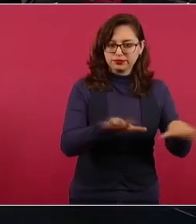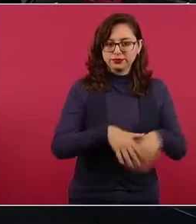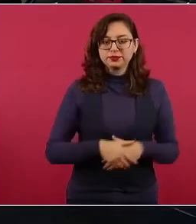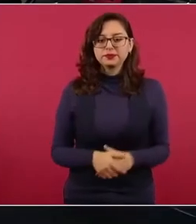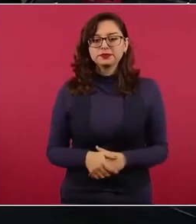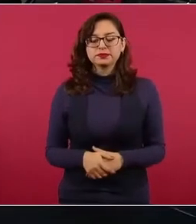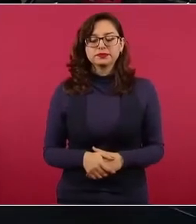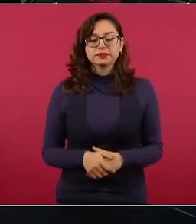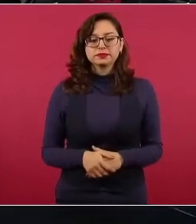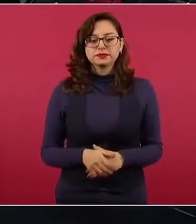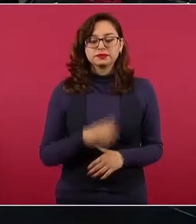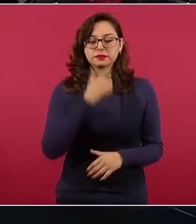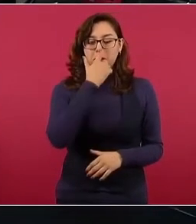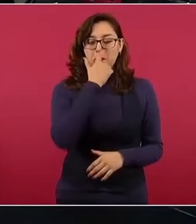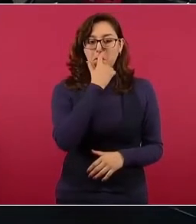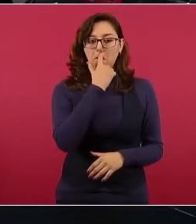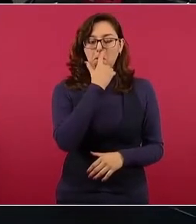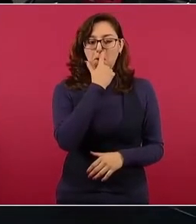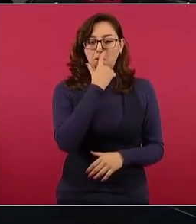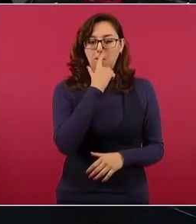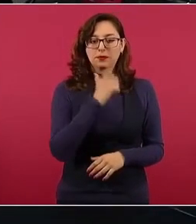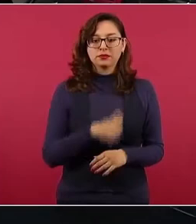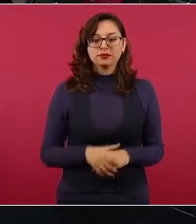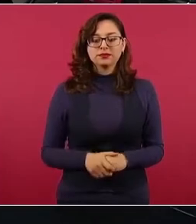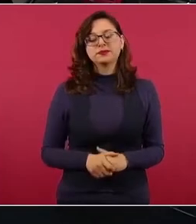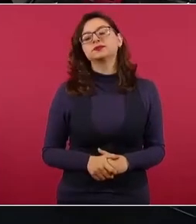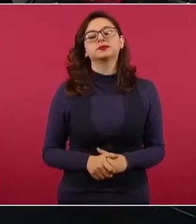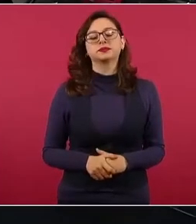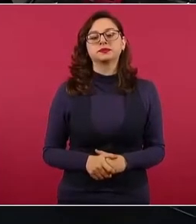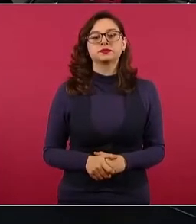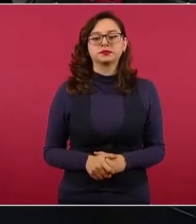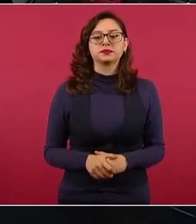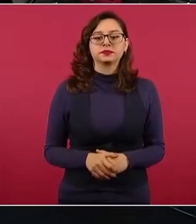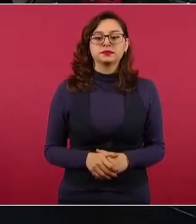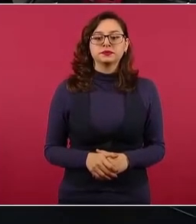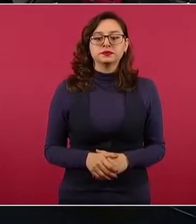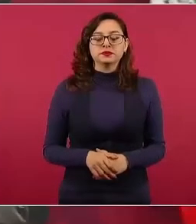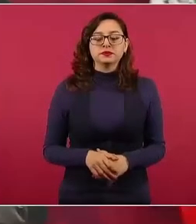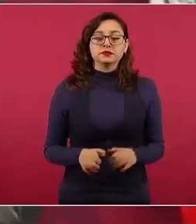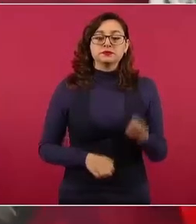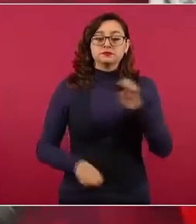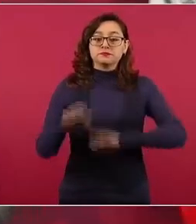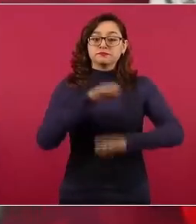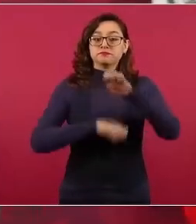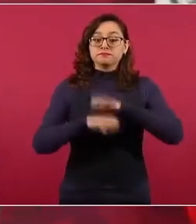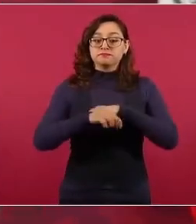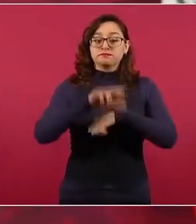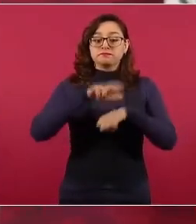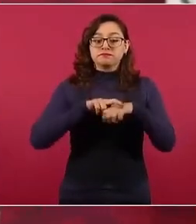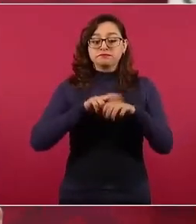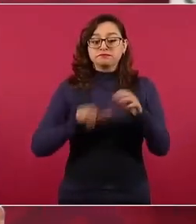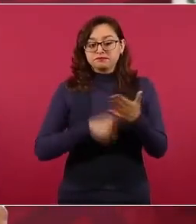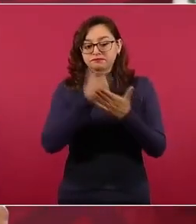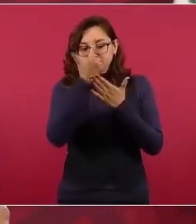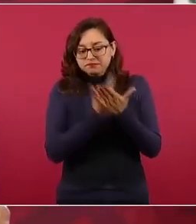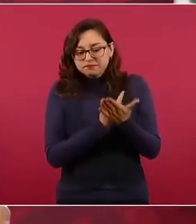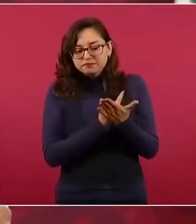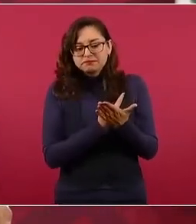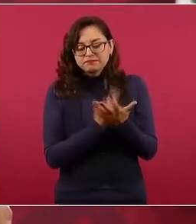Lo de los empresarios está revisándose. Va a depender mucho del tiempo,